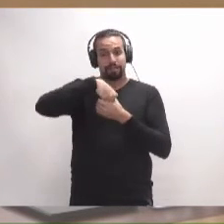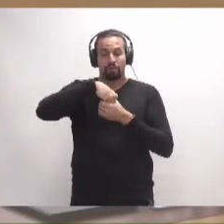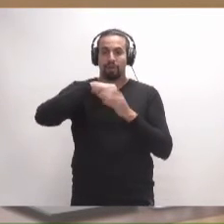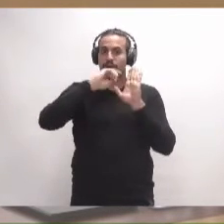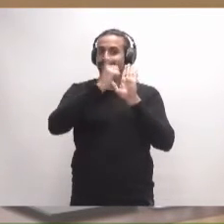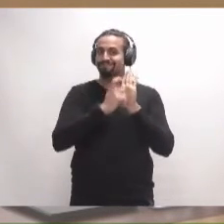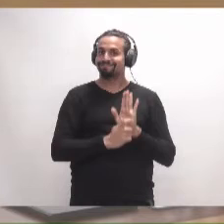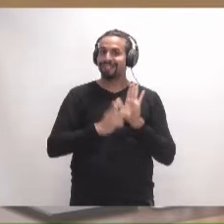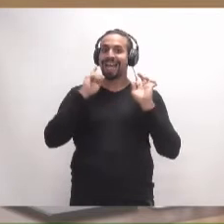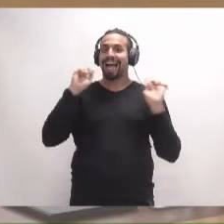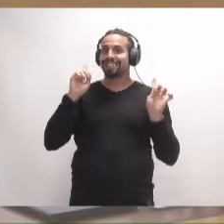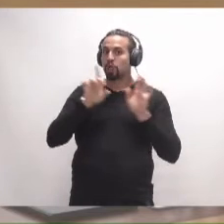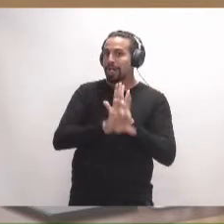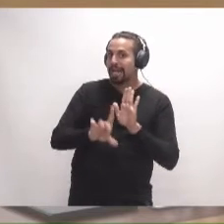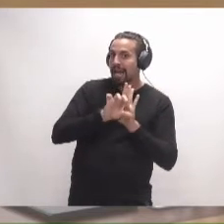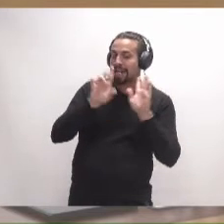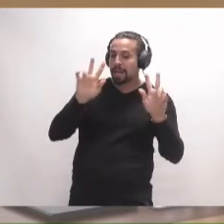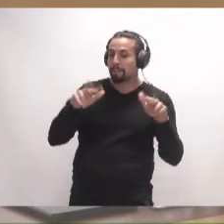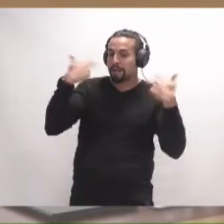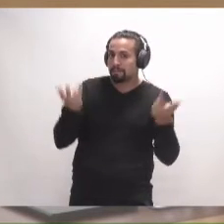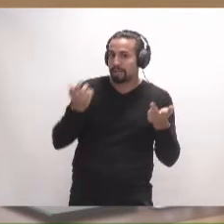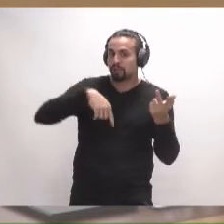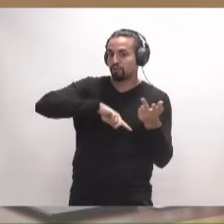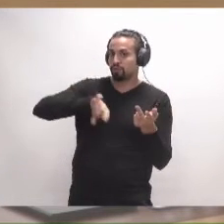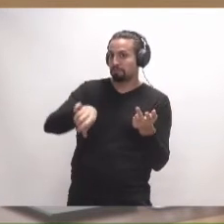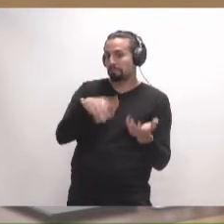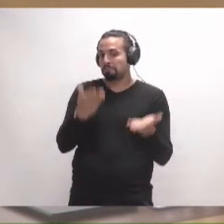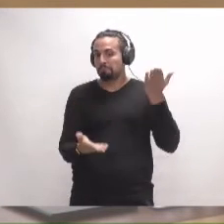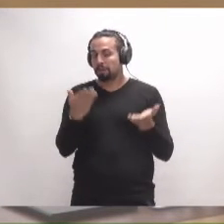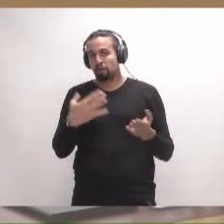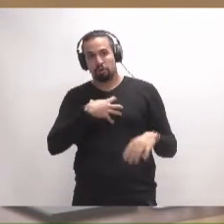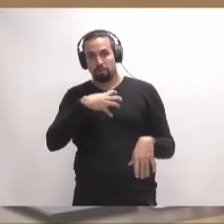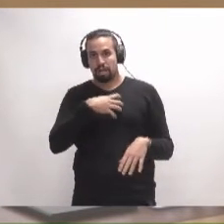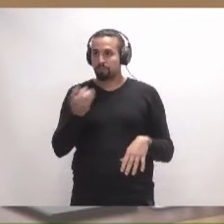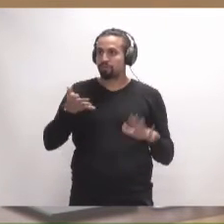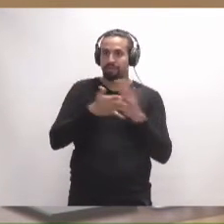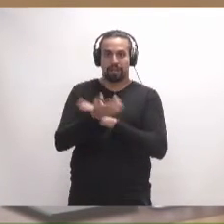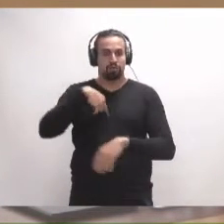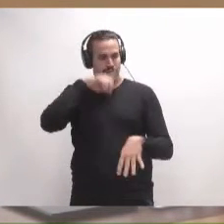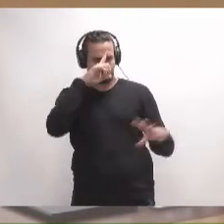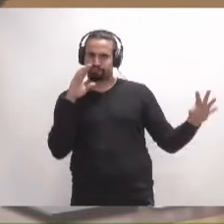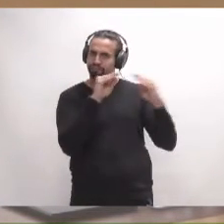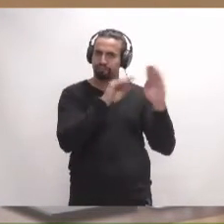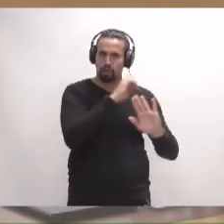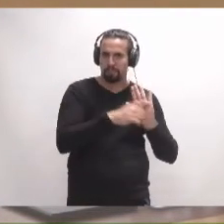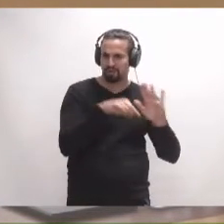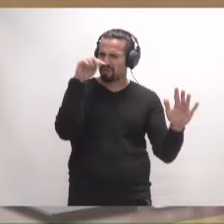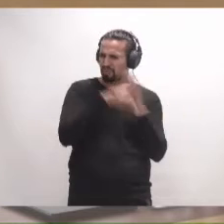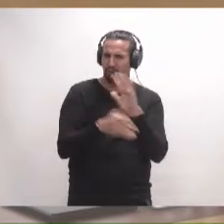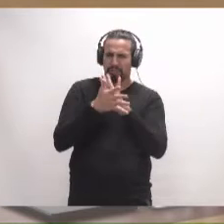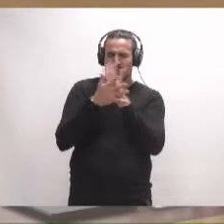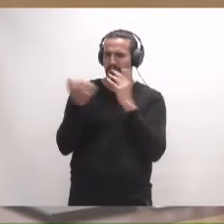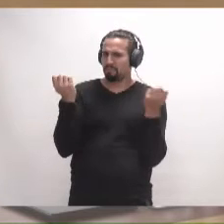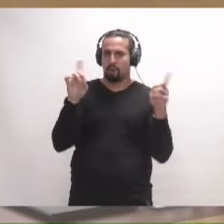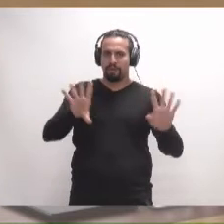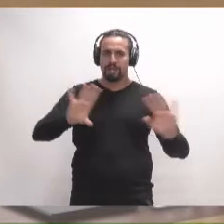que permitan proceder a su estimación y, por tanto, pues coincidimos plenamente. No vamos a entrar en el fondo, pero sí que